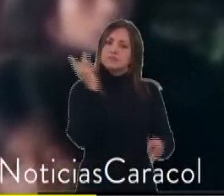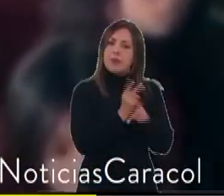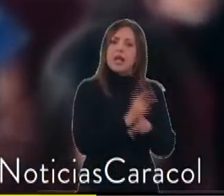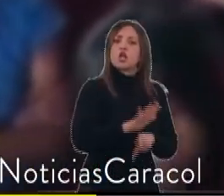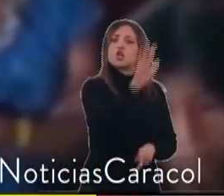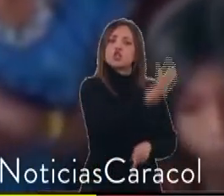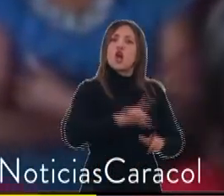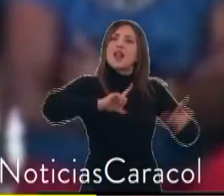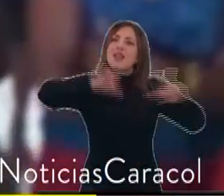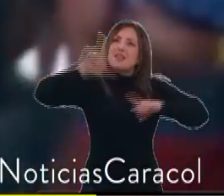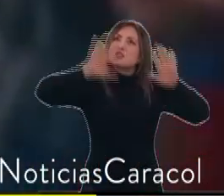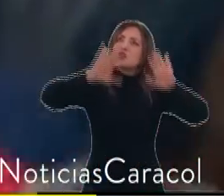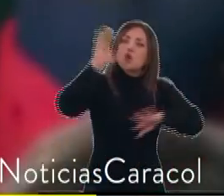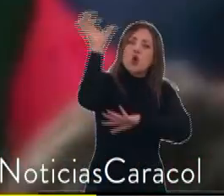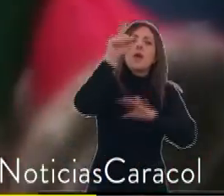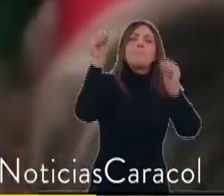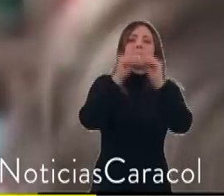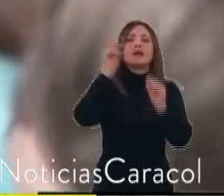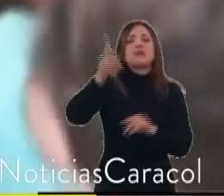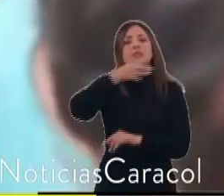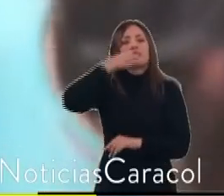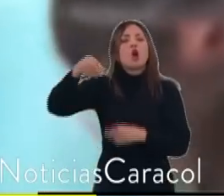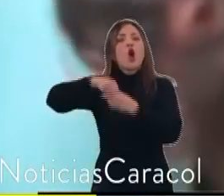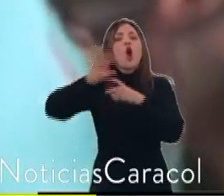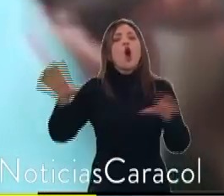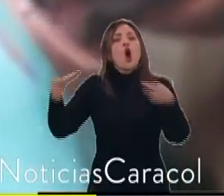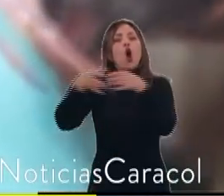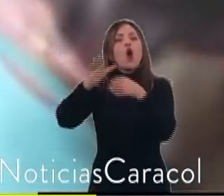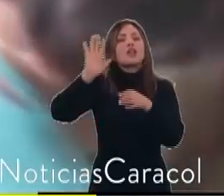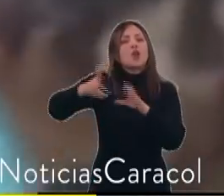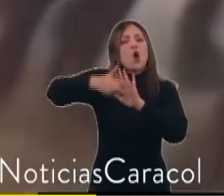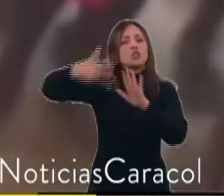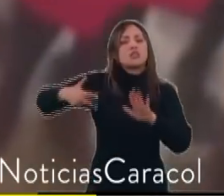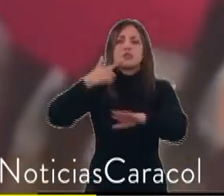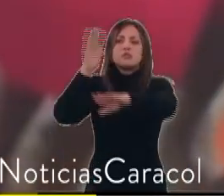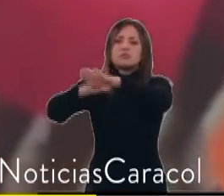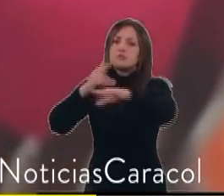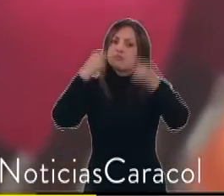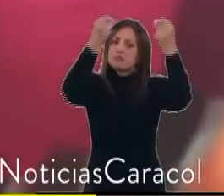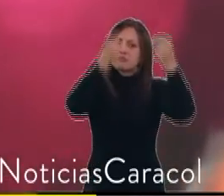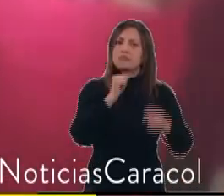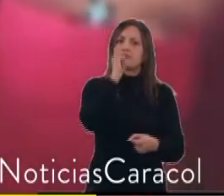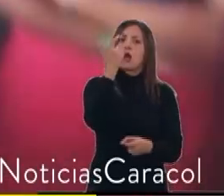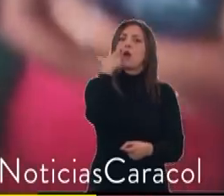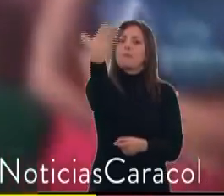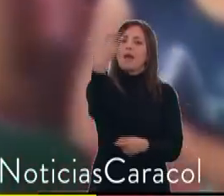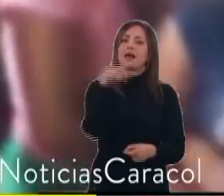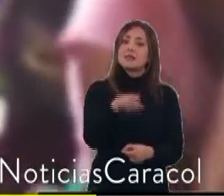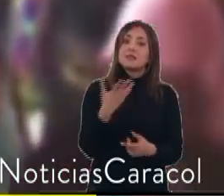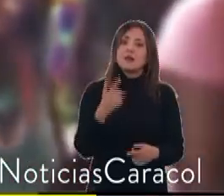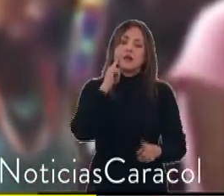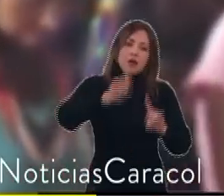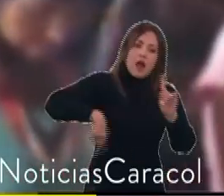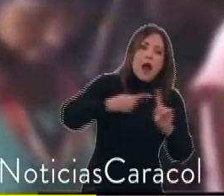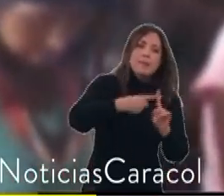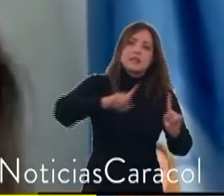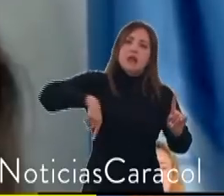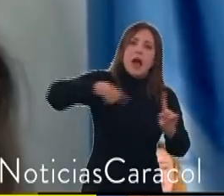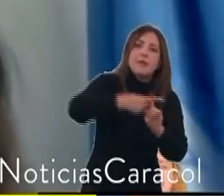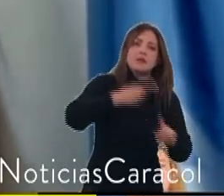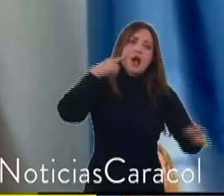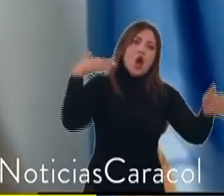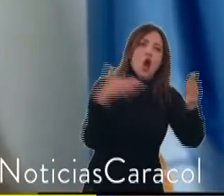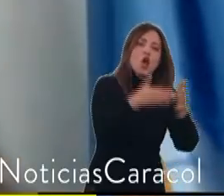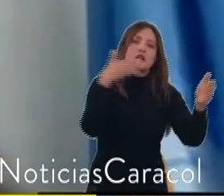sociales en el país y ante la Corte Constitucional entregó cifras que dimensionan el problema. Las amenazas y ataques han implicado